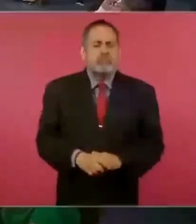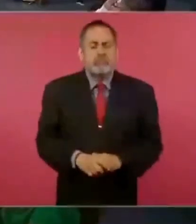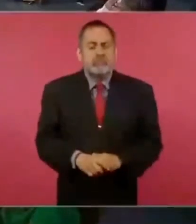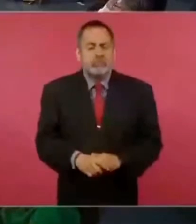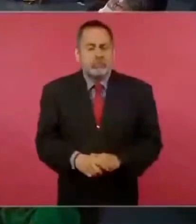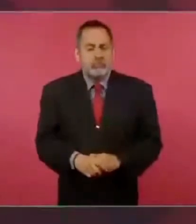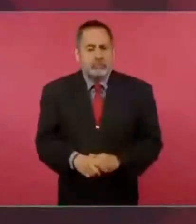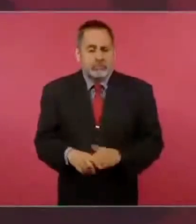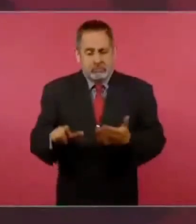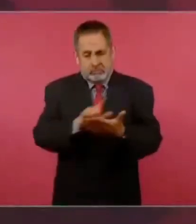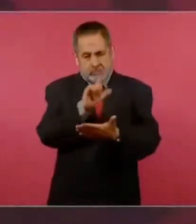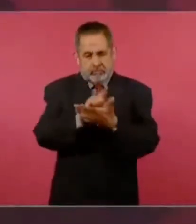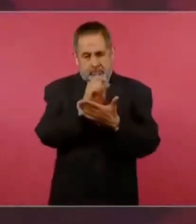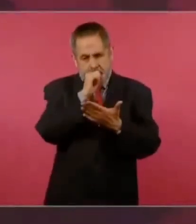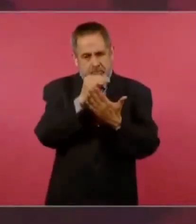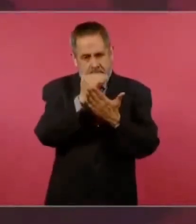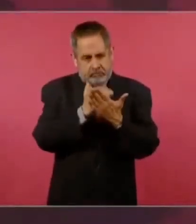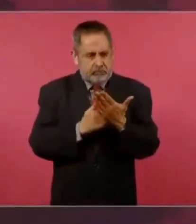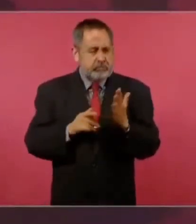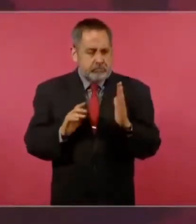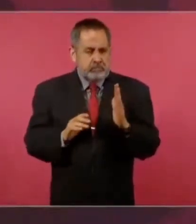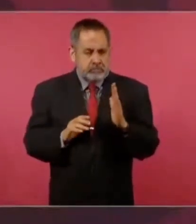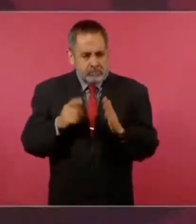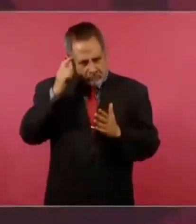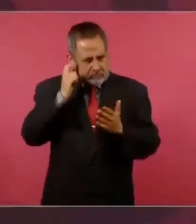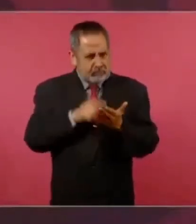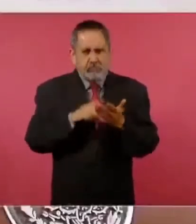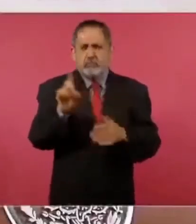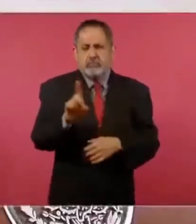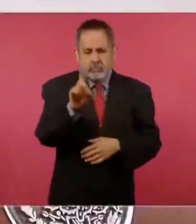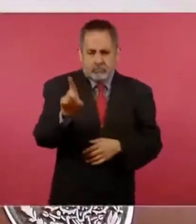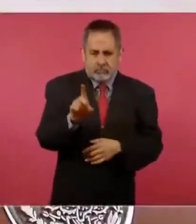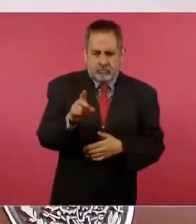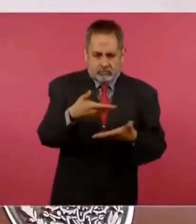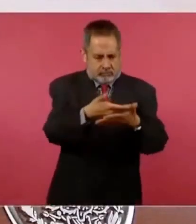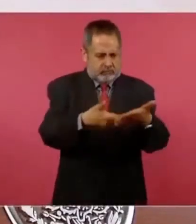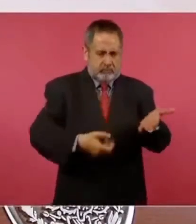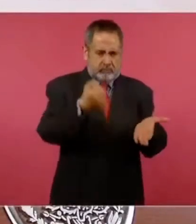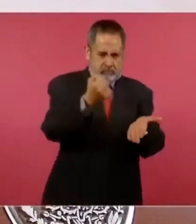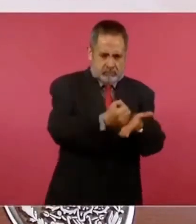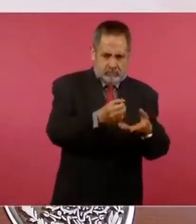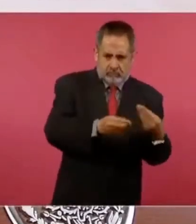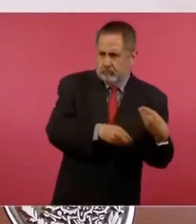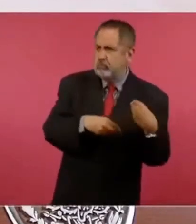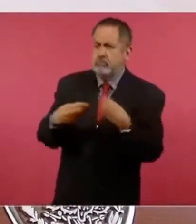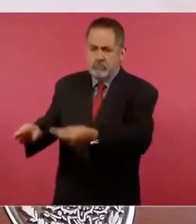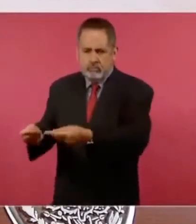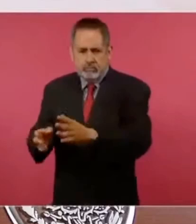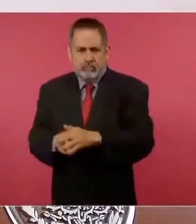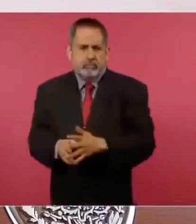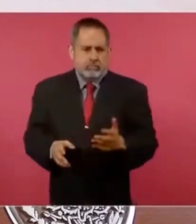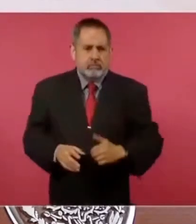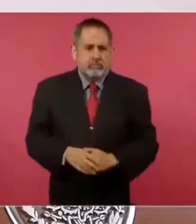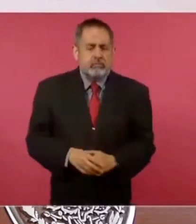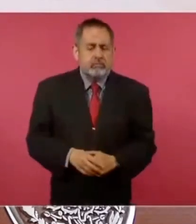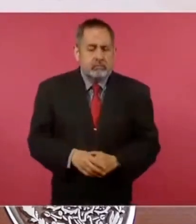De acuerdo a la ley, el domingo, porque ahora es virtual,